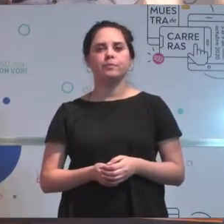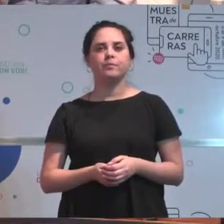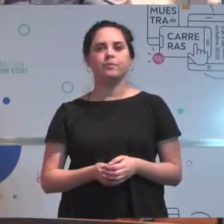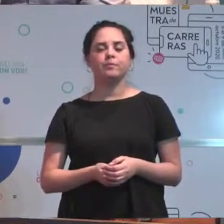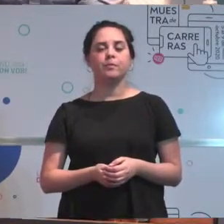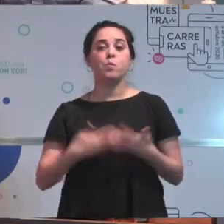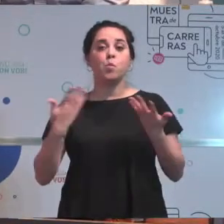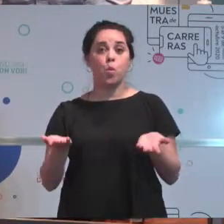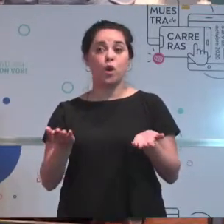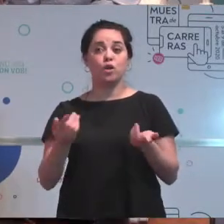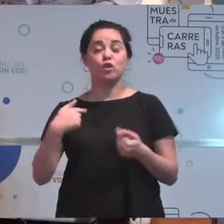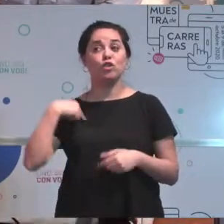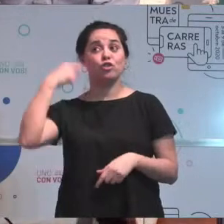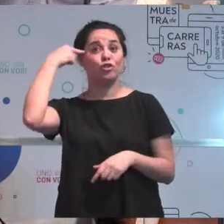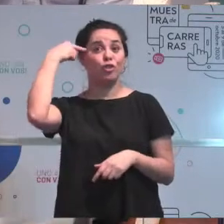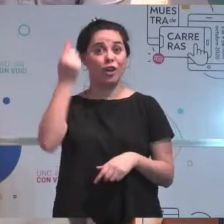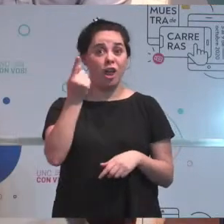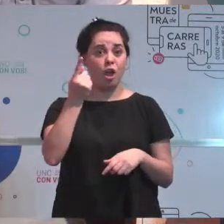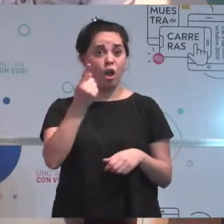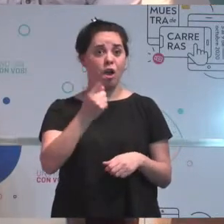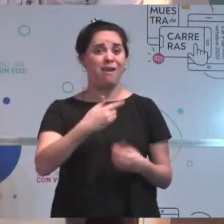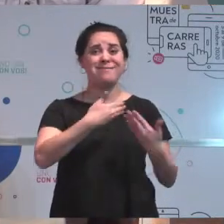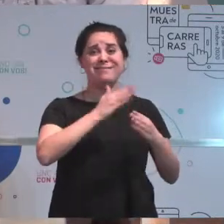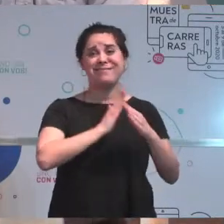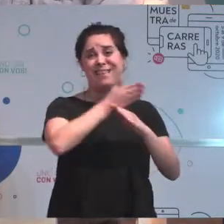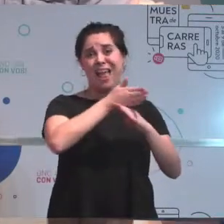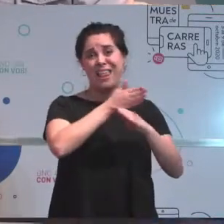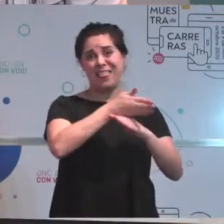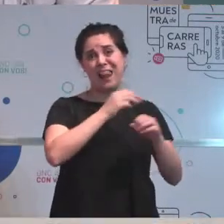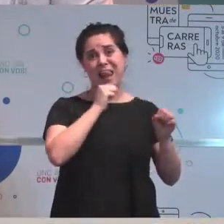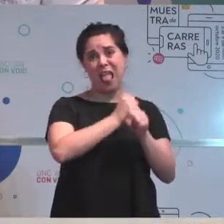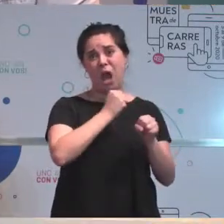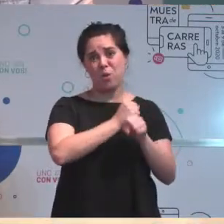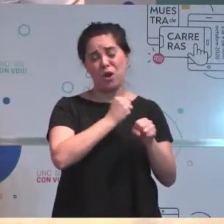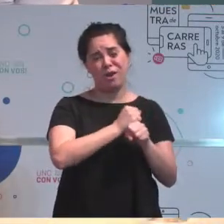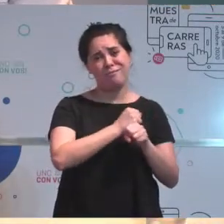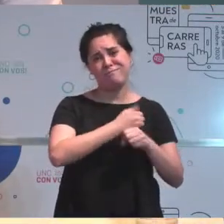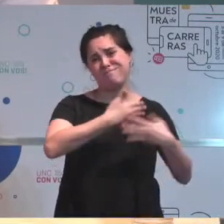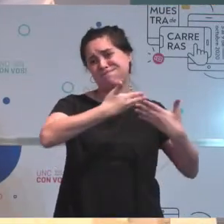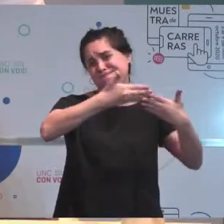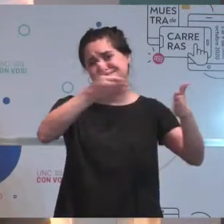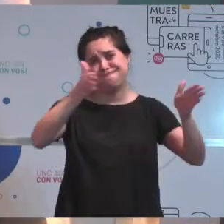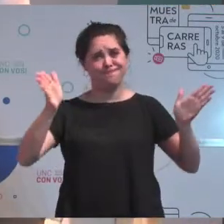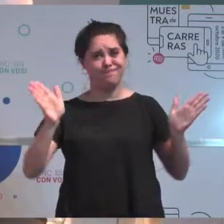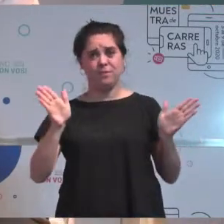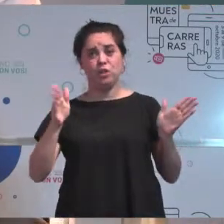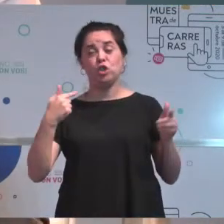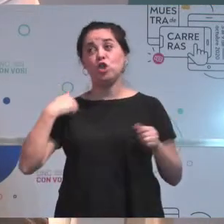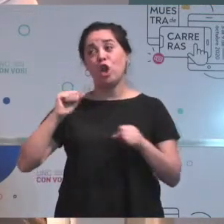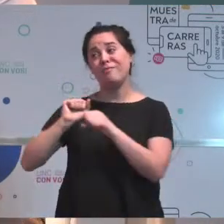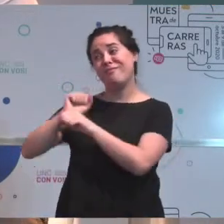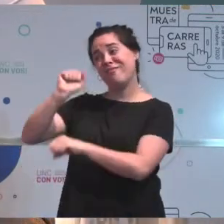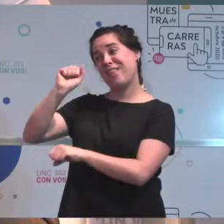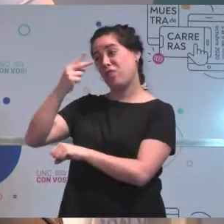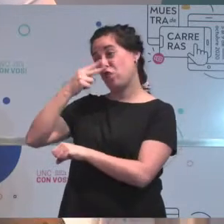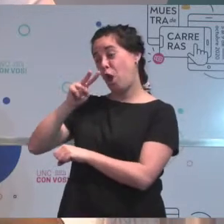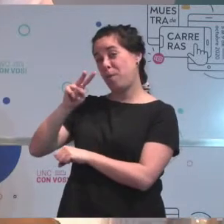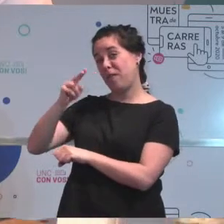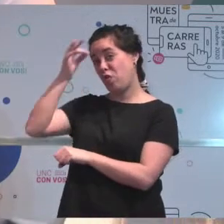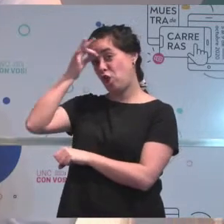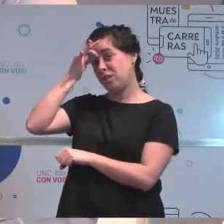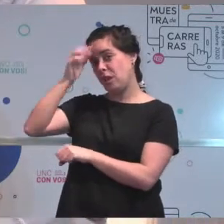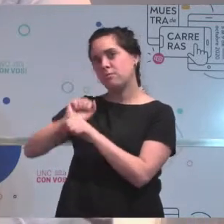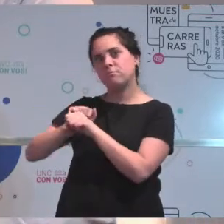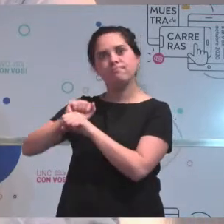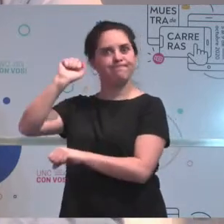Bueno, yo creo que la salida laboral es muy amplia. Yo me recibí a finales de 2012 y empecé a trabajar en una empresa